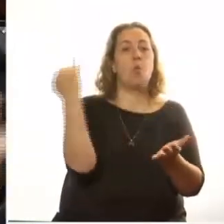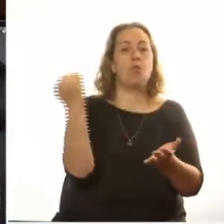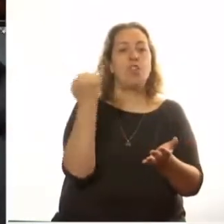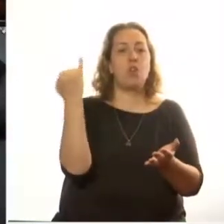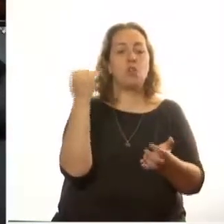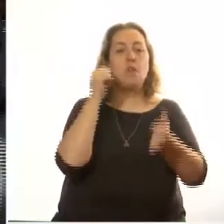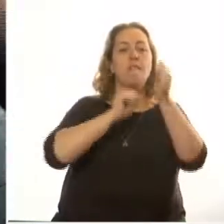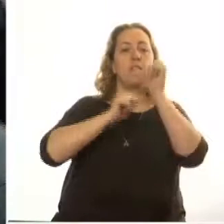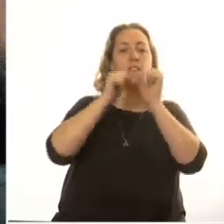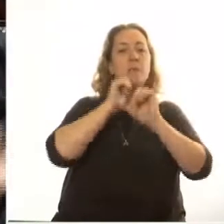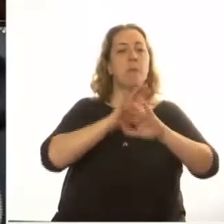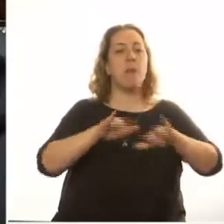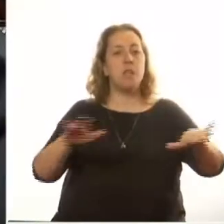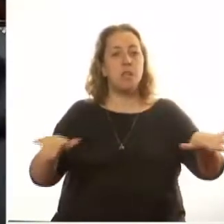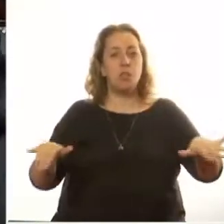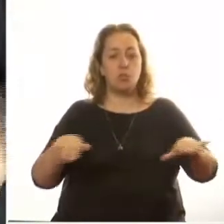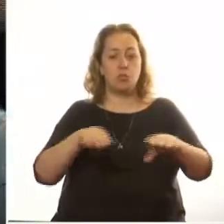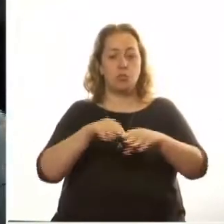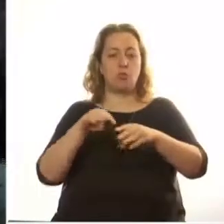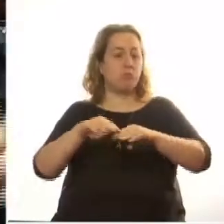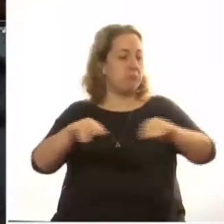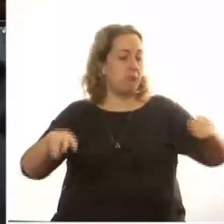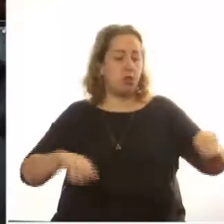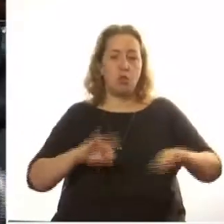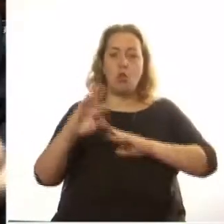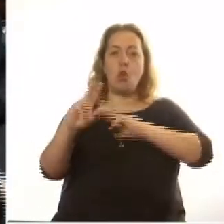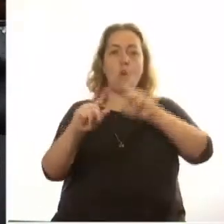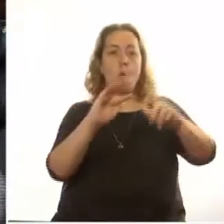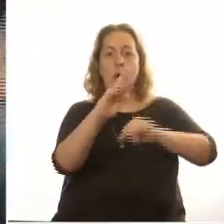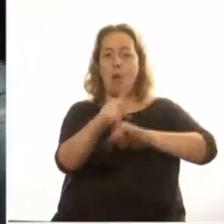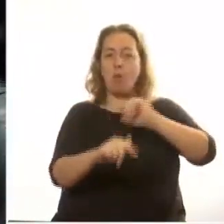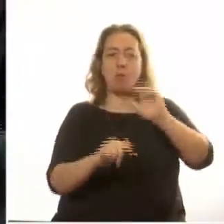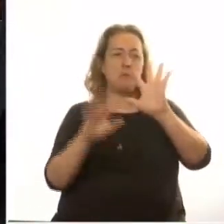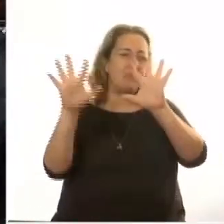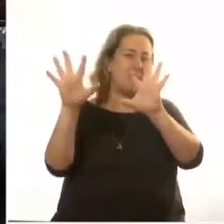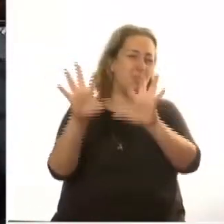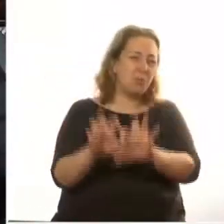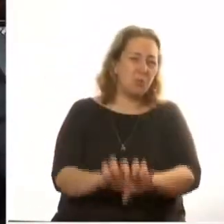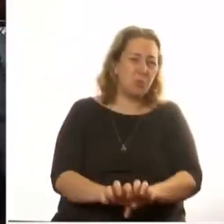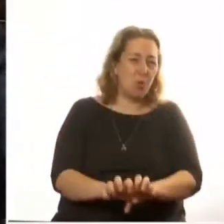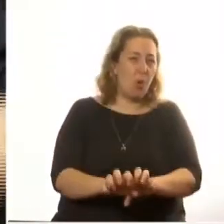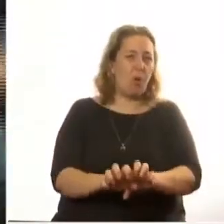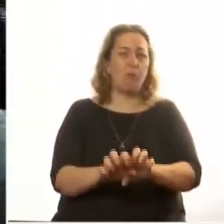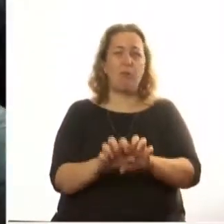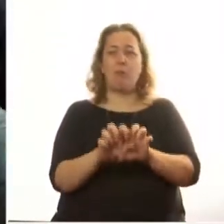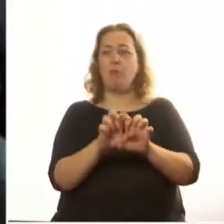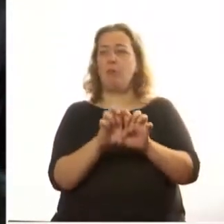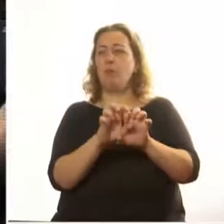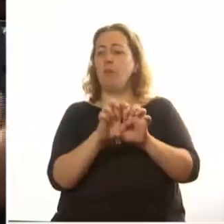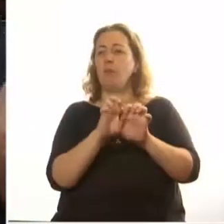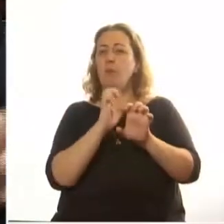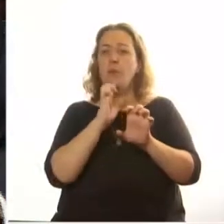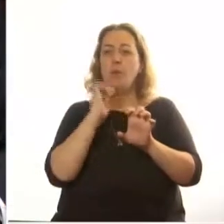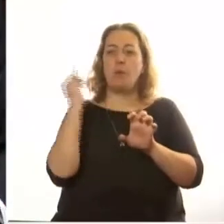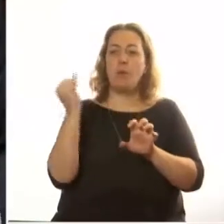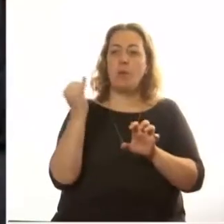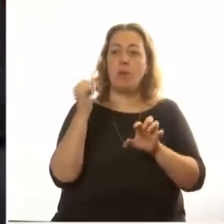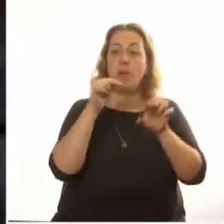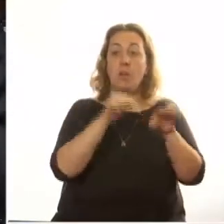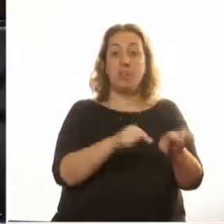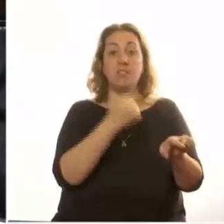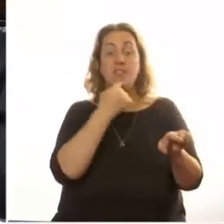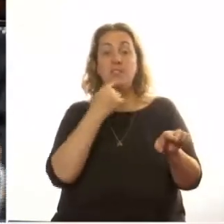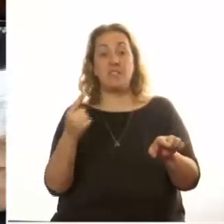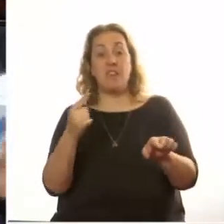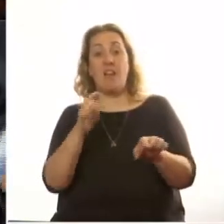víctimas, niños, territorios robados, destrucción y despojo, fundamentalismo judío y la respuesta era Estado palestino.